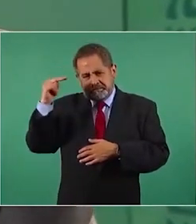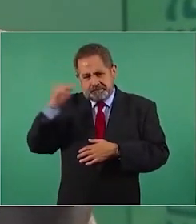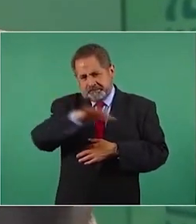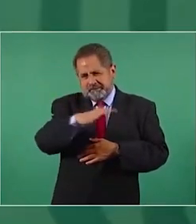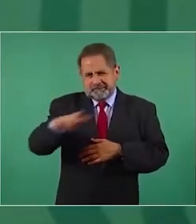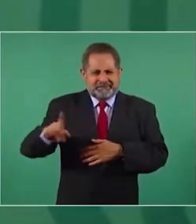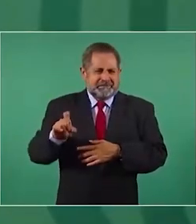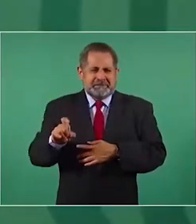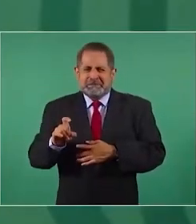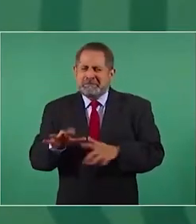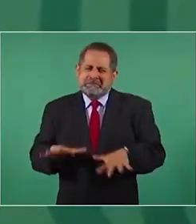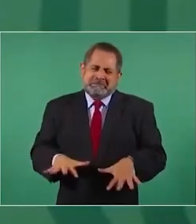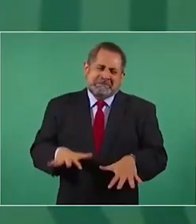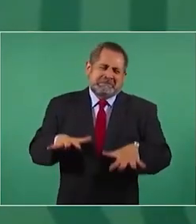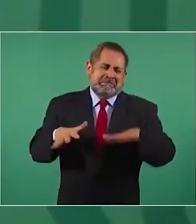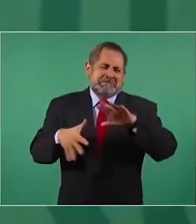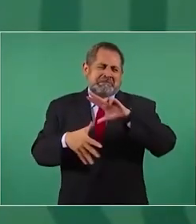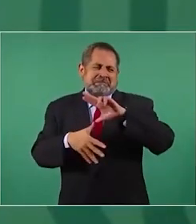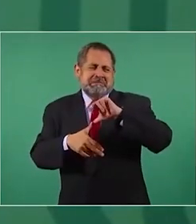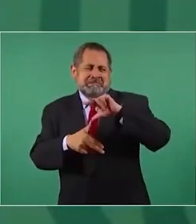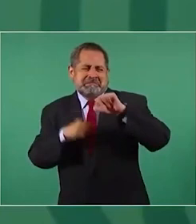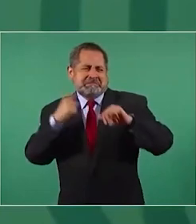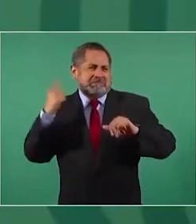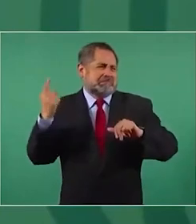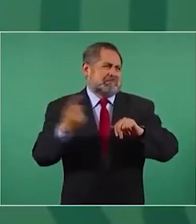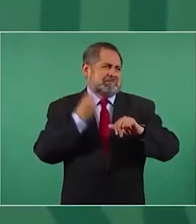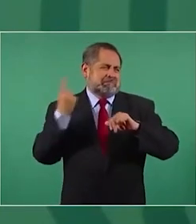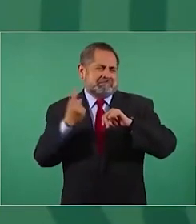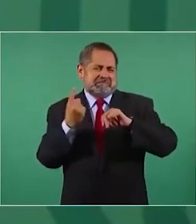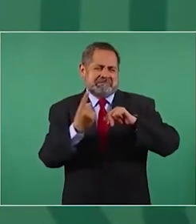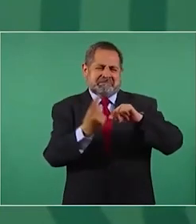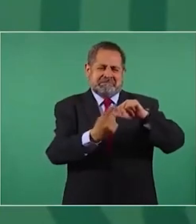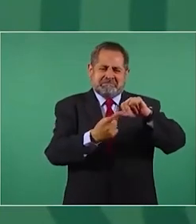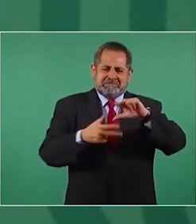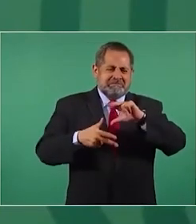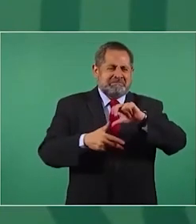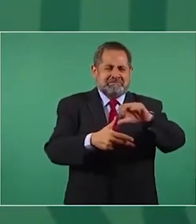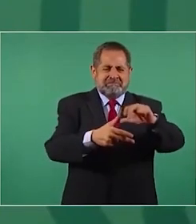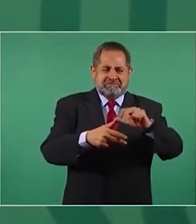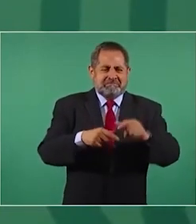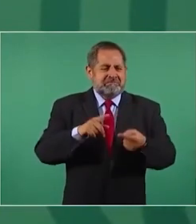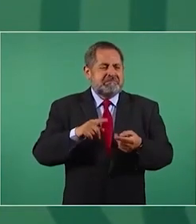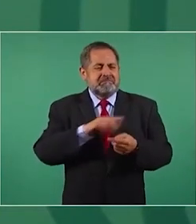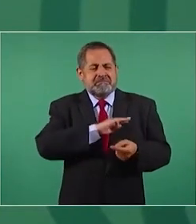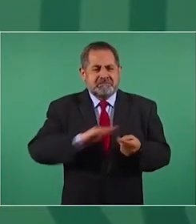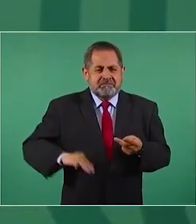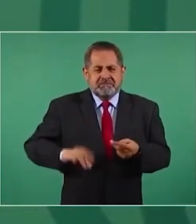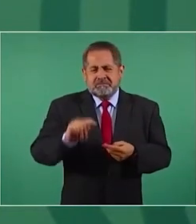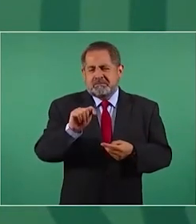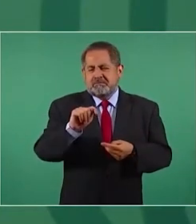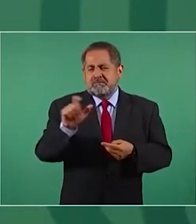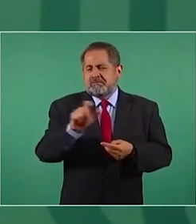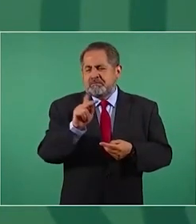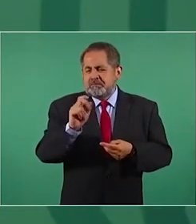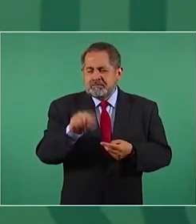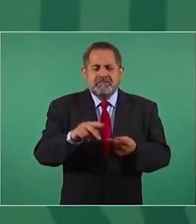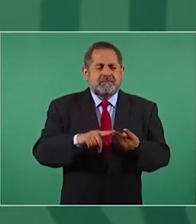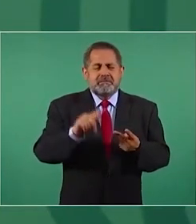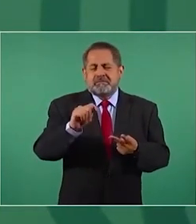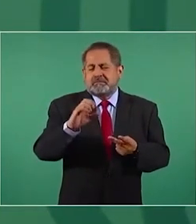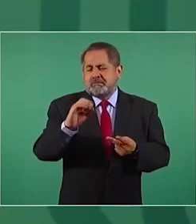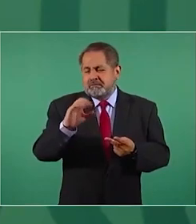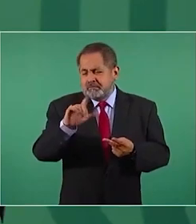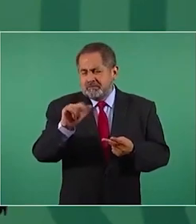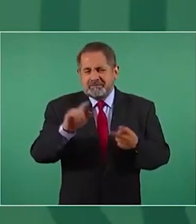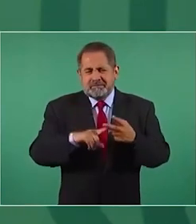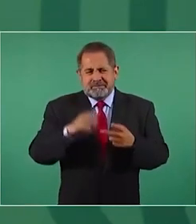que afectó muchísimo a municipios como Tecuala, como Tuxpan. Si